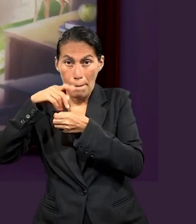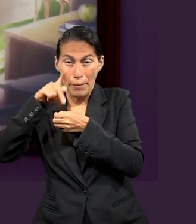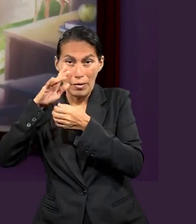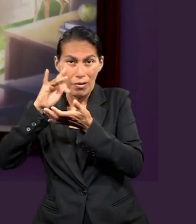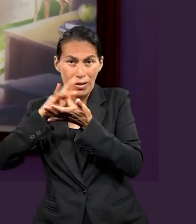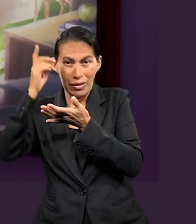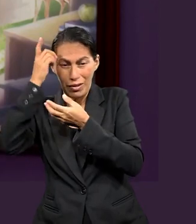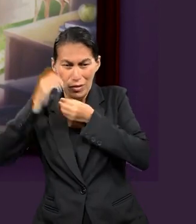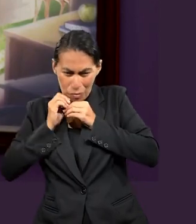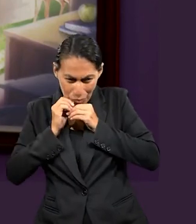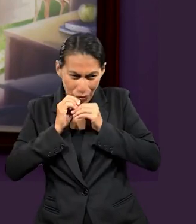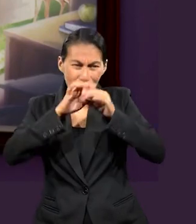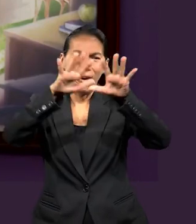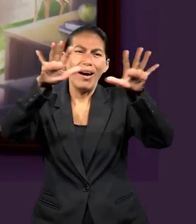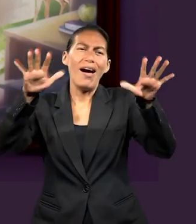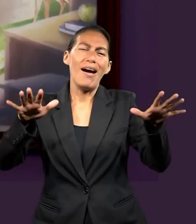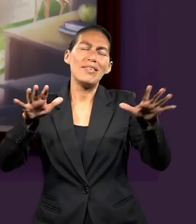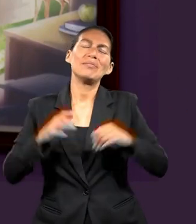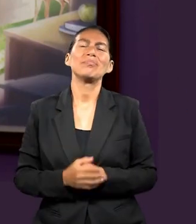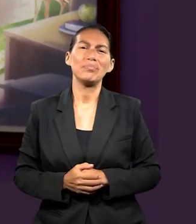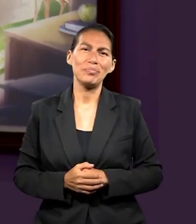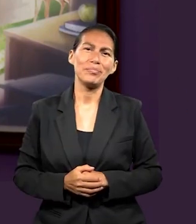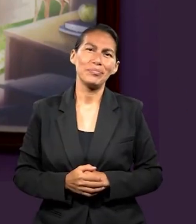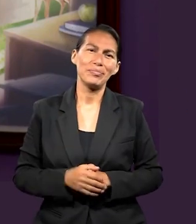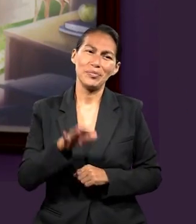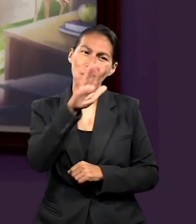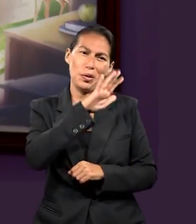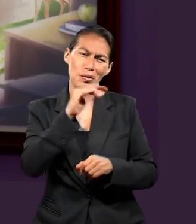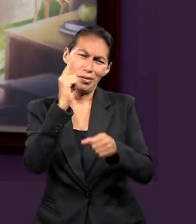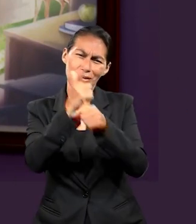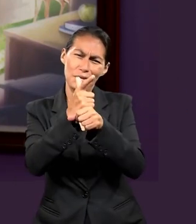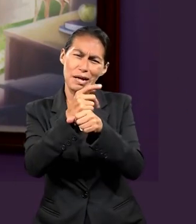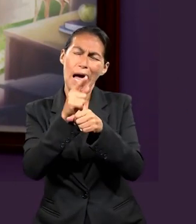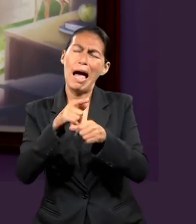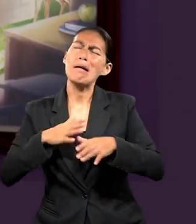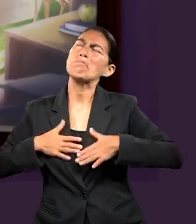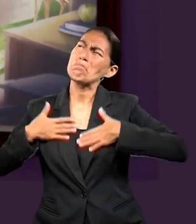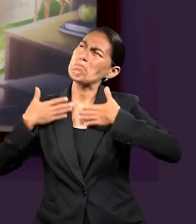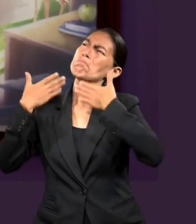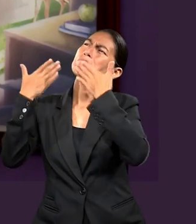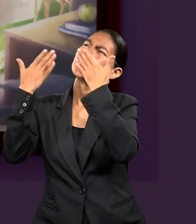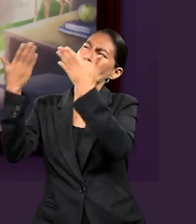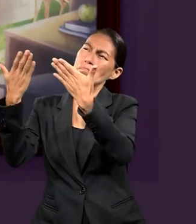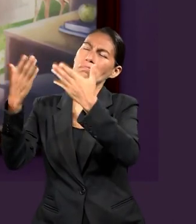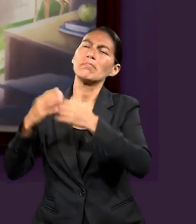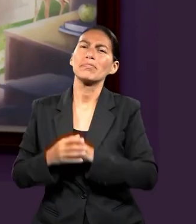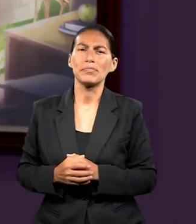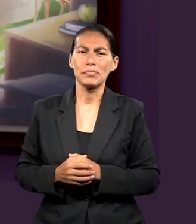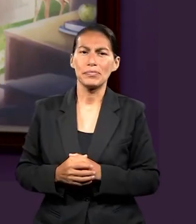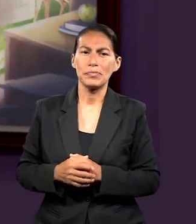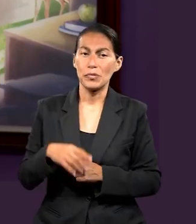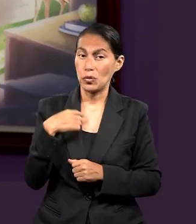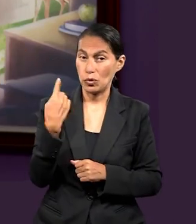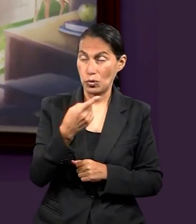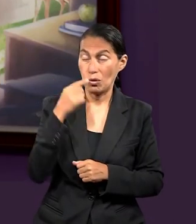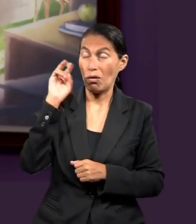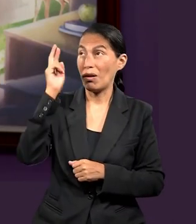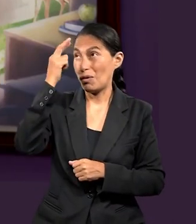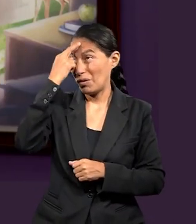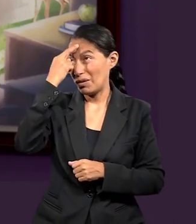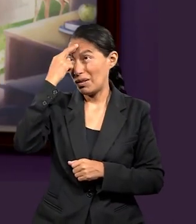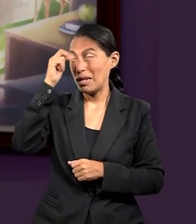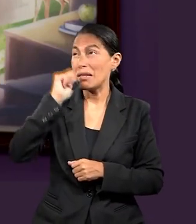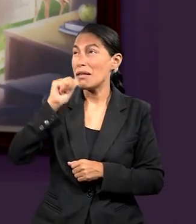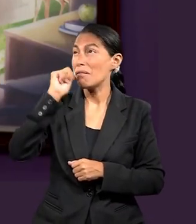en Efesios, podemos descubrir de qué se trata este misterio. Entonces, solo confiando en eso y todo el tiempo teniéndolo